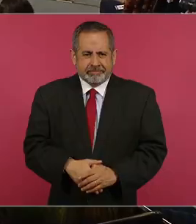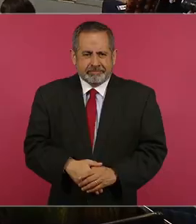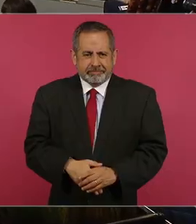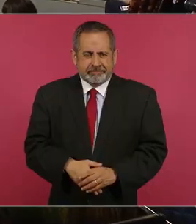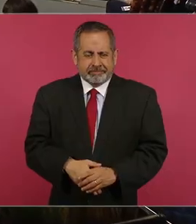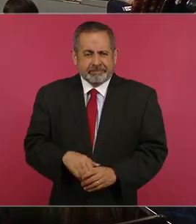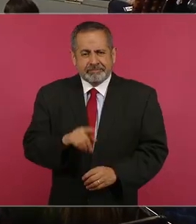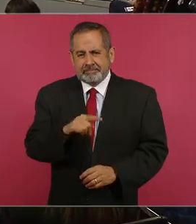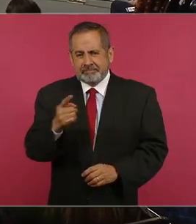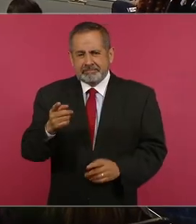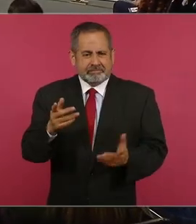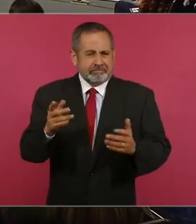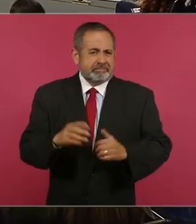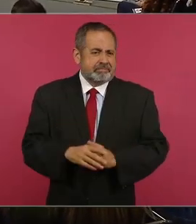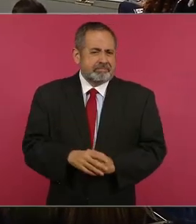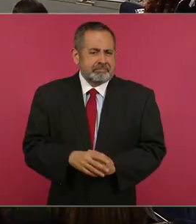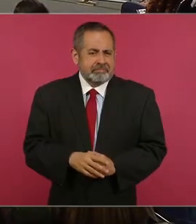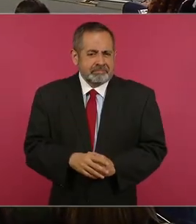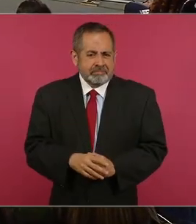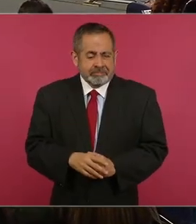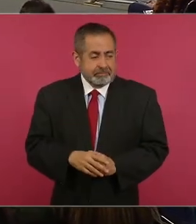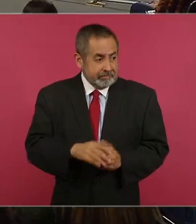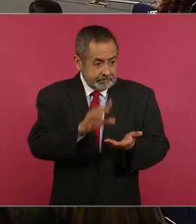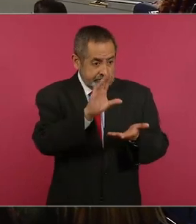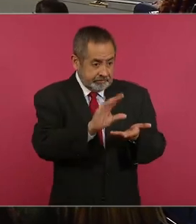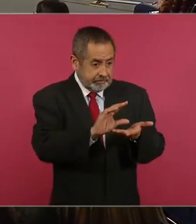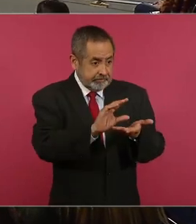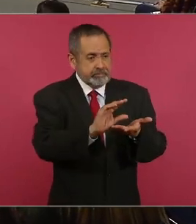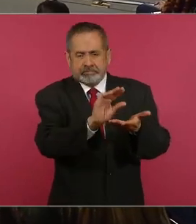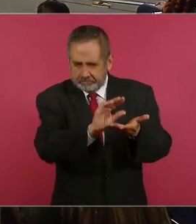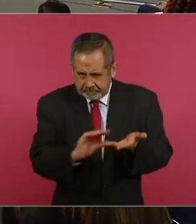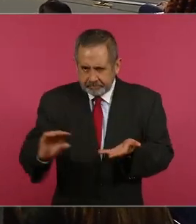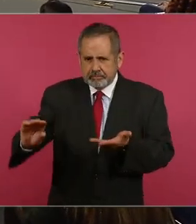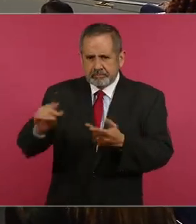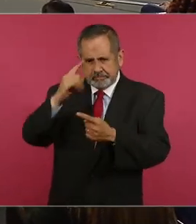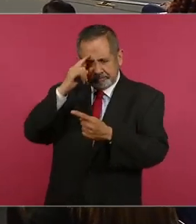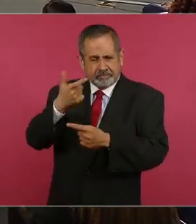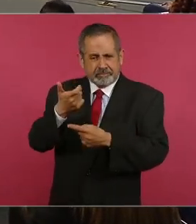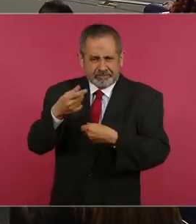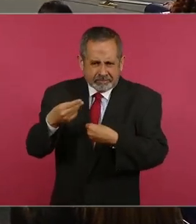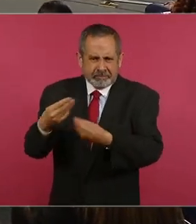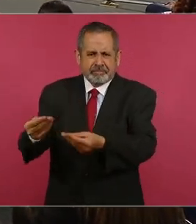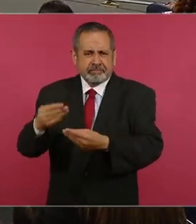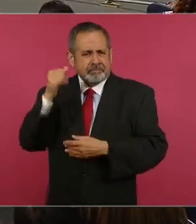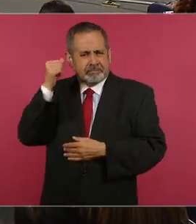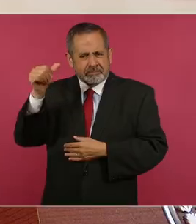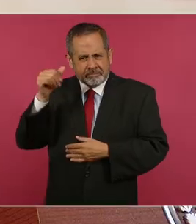Y lo otro para Acapulco, inicia una etapa nueva,